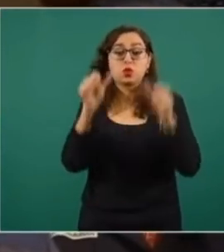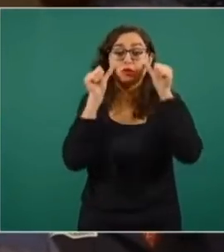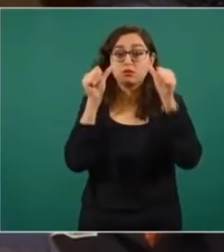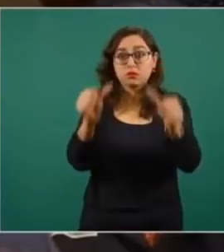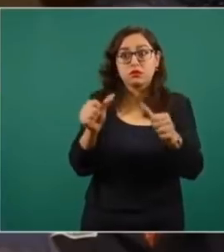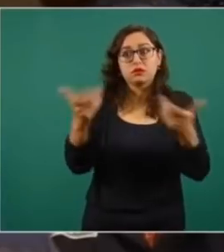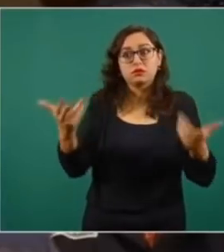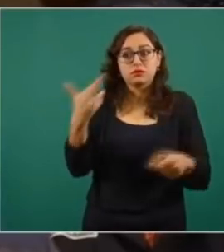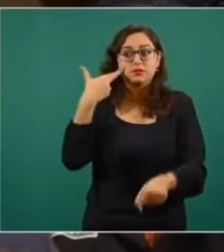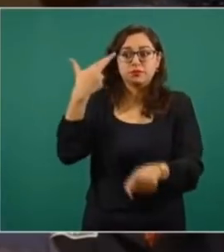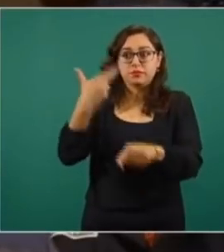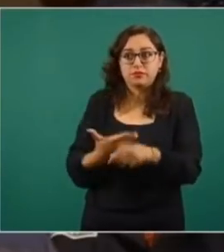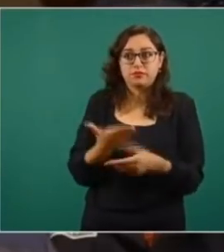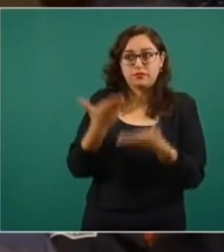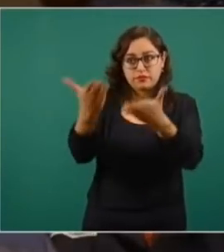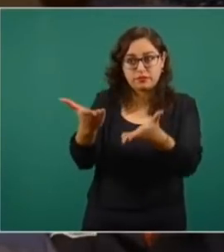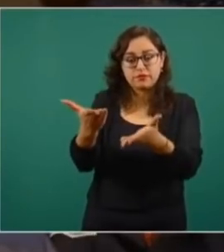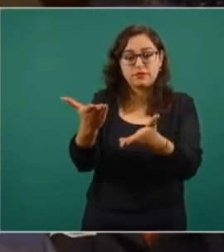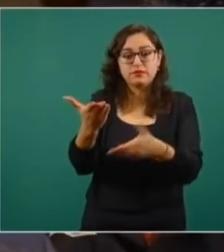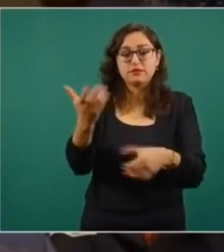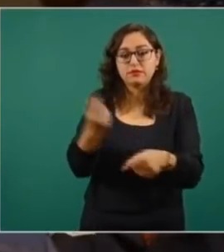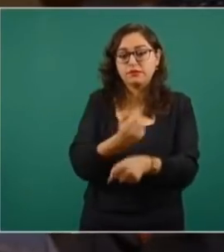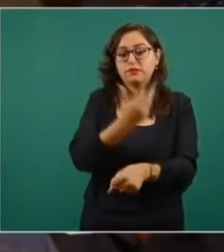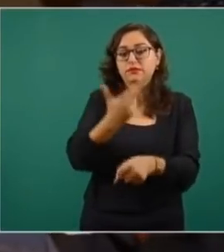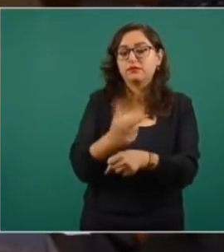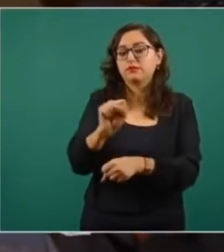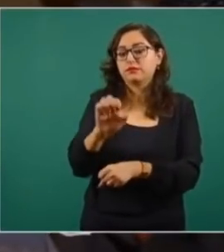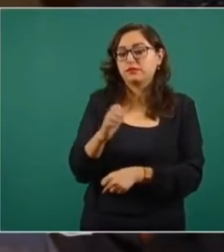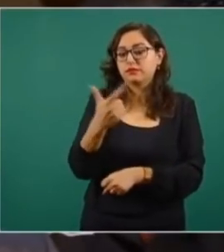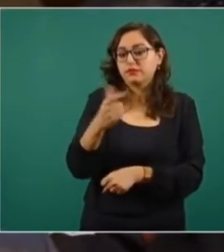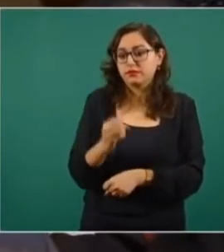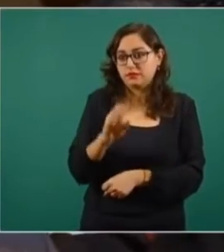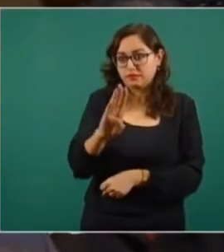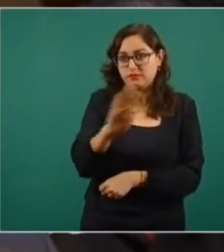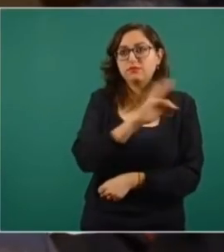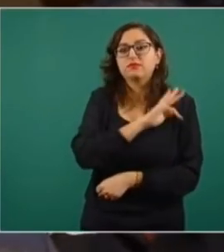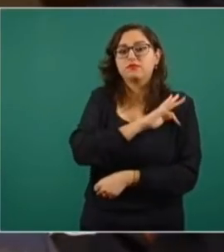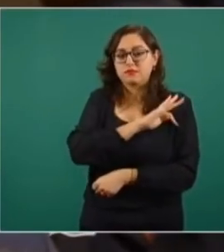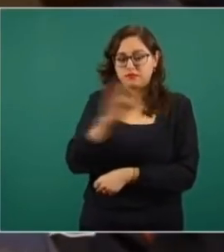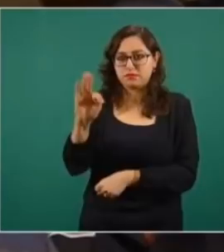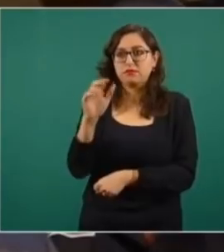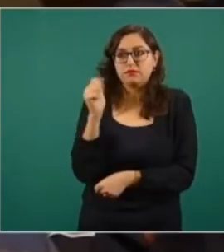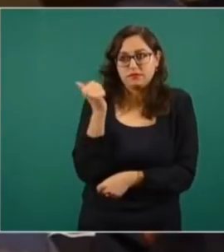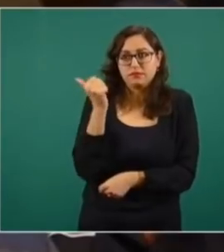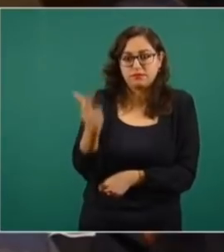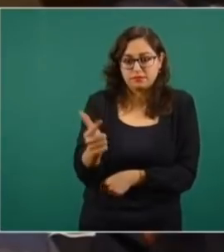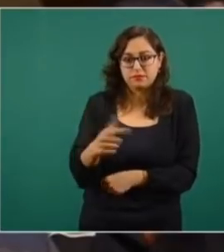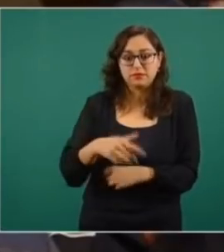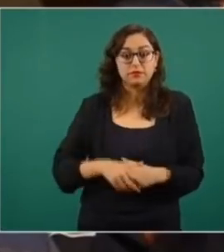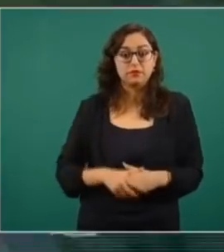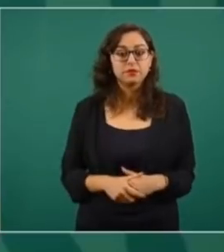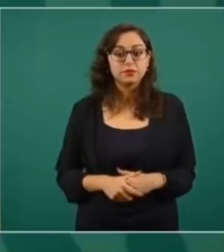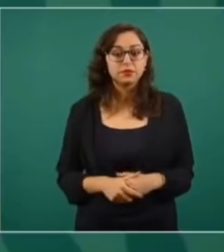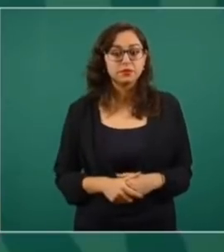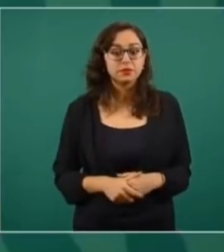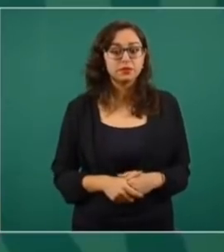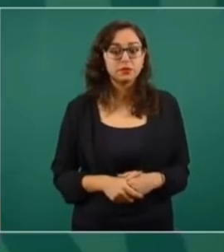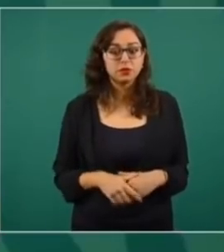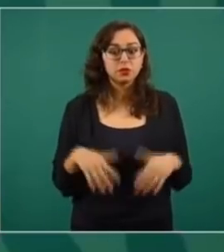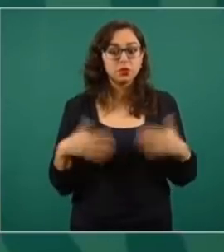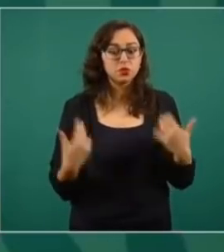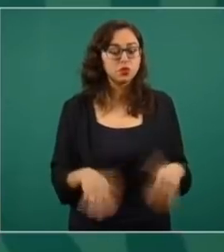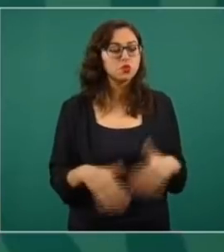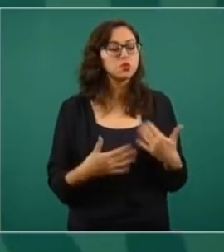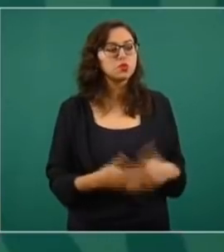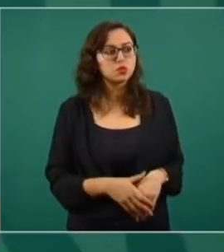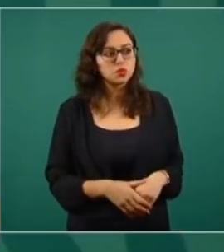las facultades que la secretaría, la secretaría a su cargo pueda tener. Es muy grave lo que estás